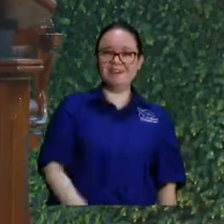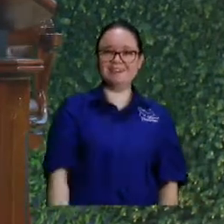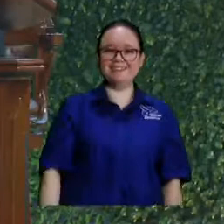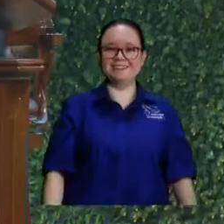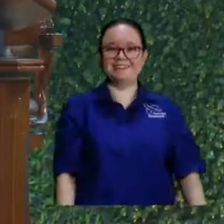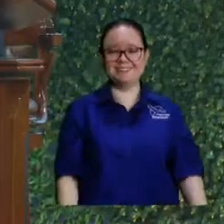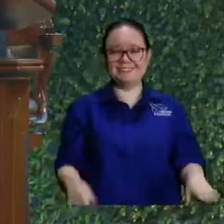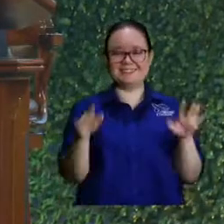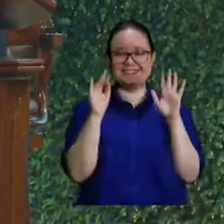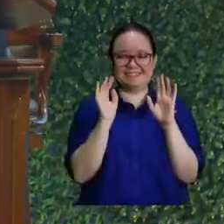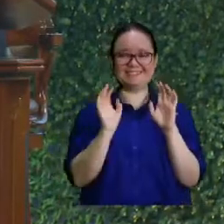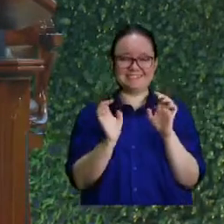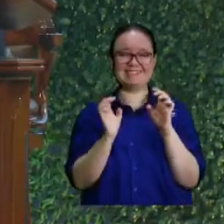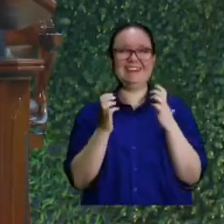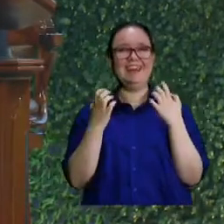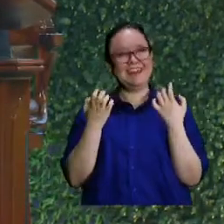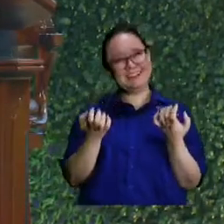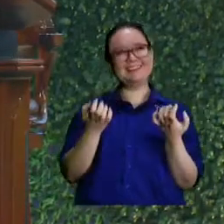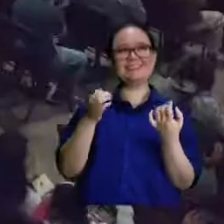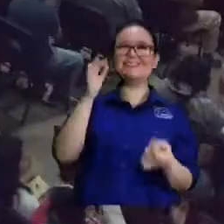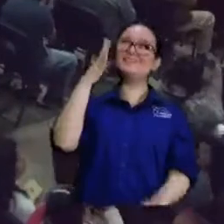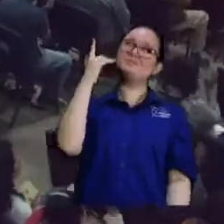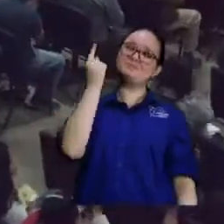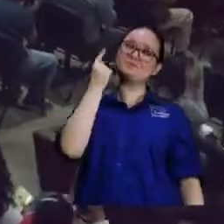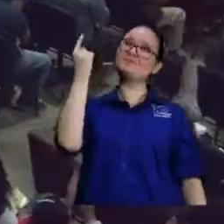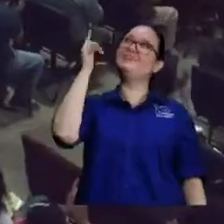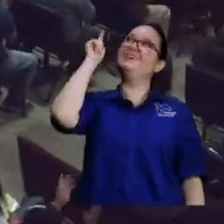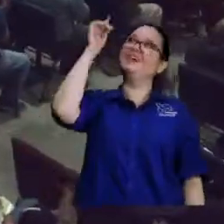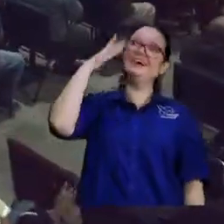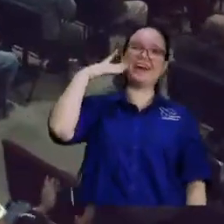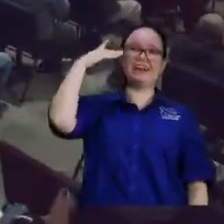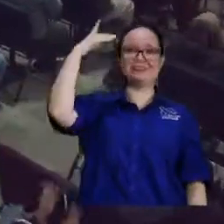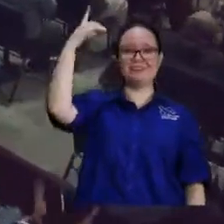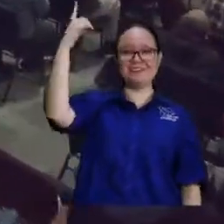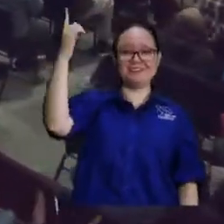denle un aplauso bien fuerte al rey entonces hoy